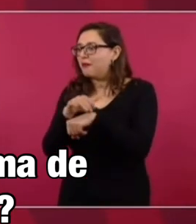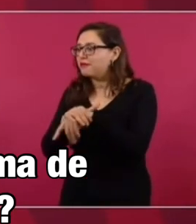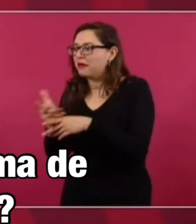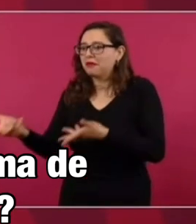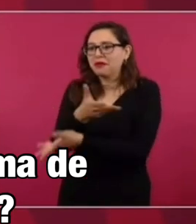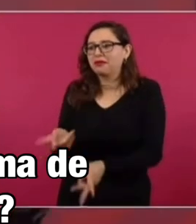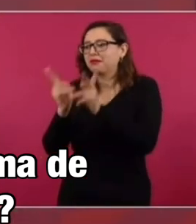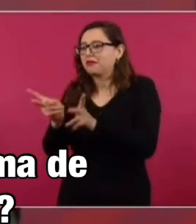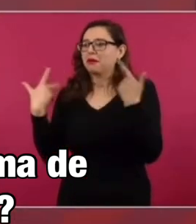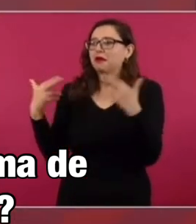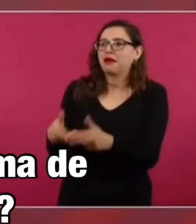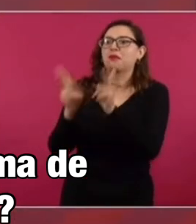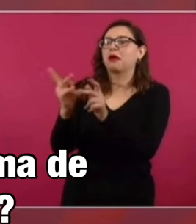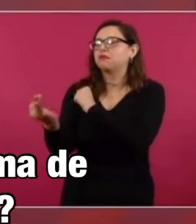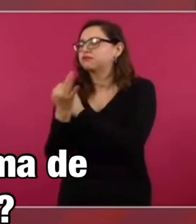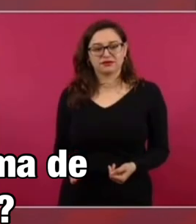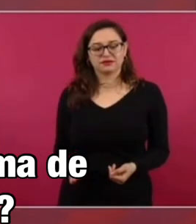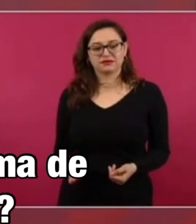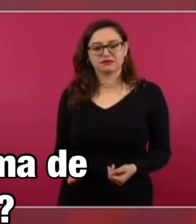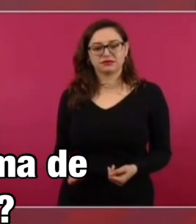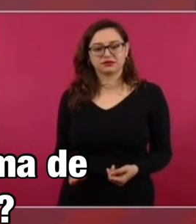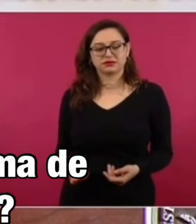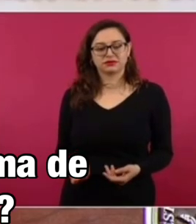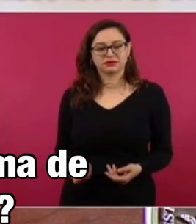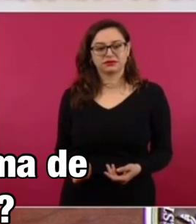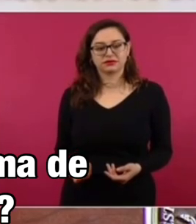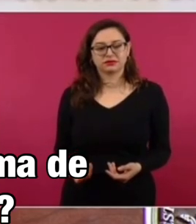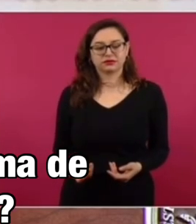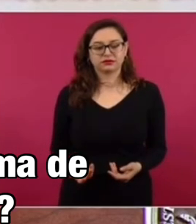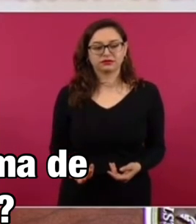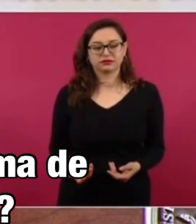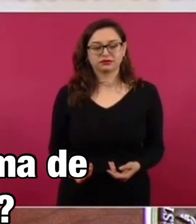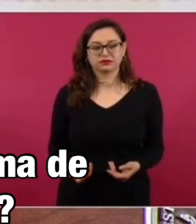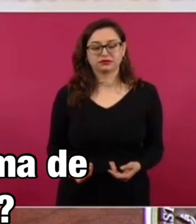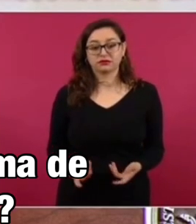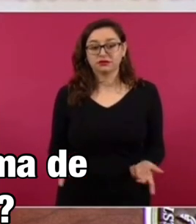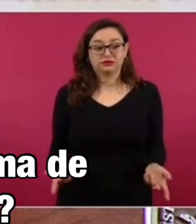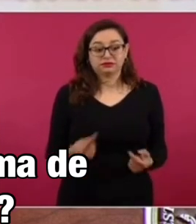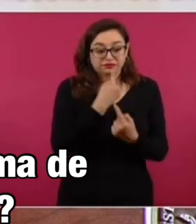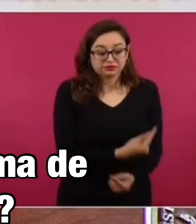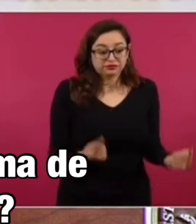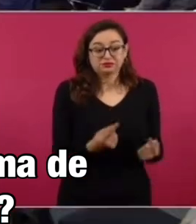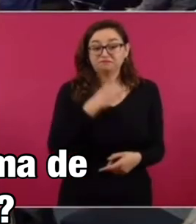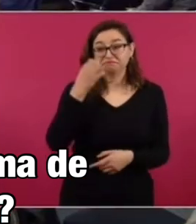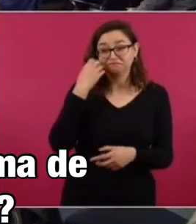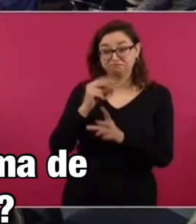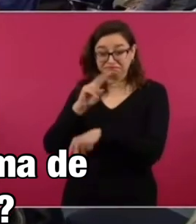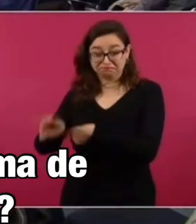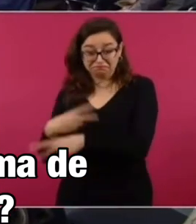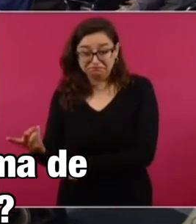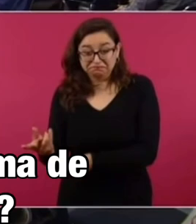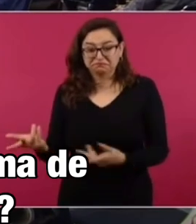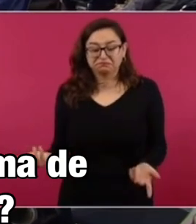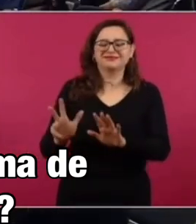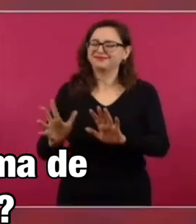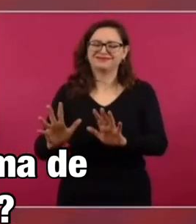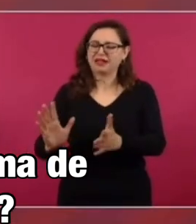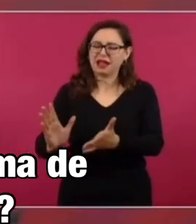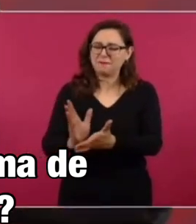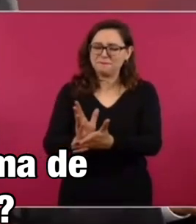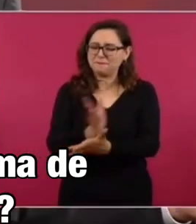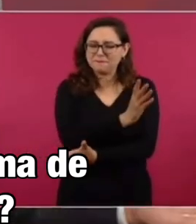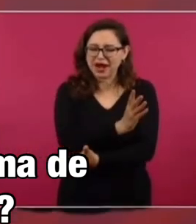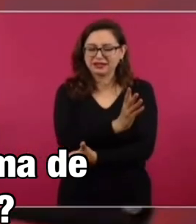sus compañeros, con sus maestros, que en su propio hogar. Si no se va a la escuela, independientemente del nivel académico,